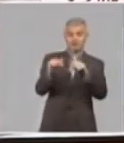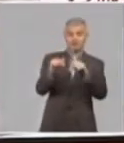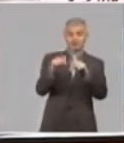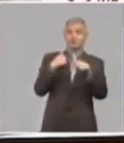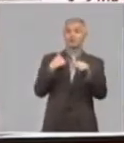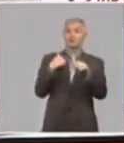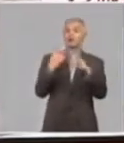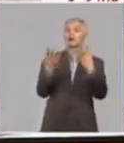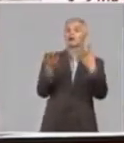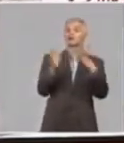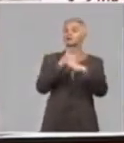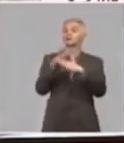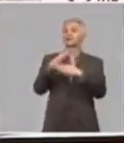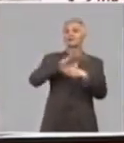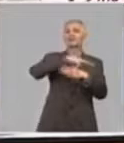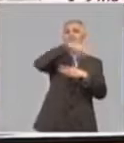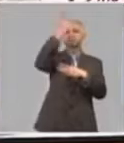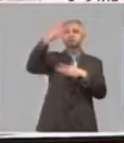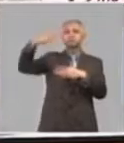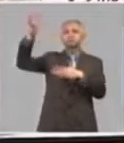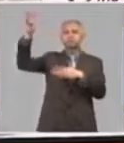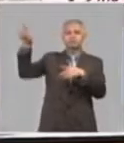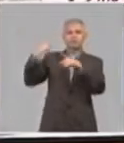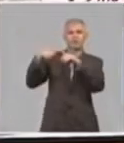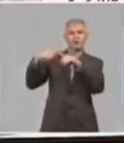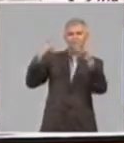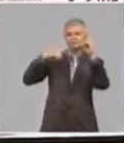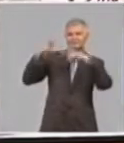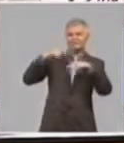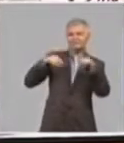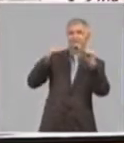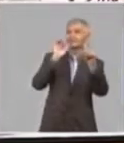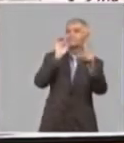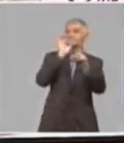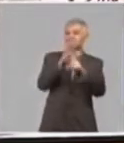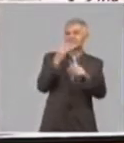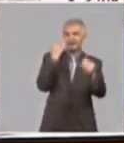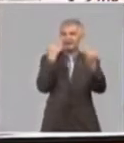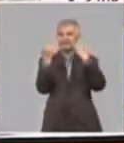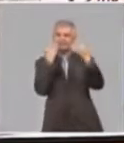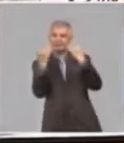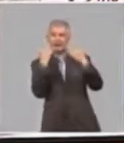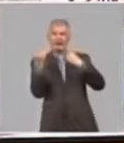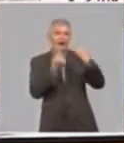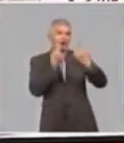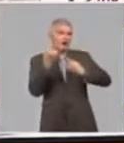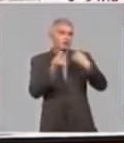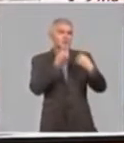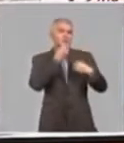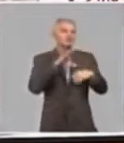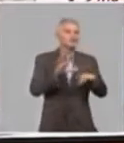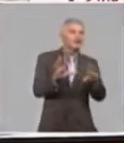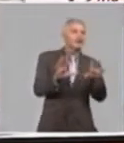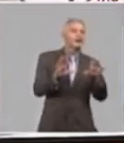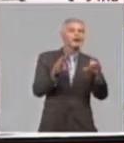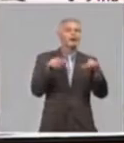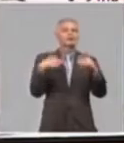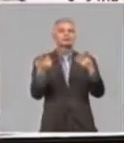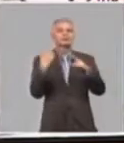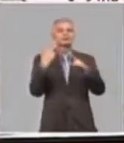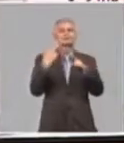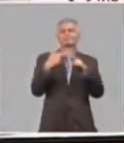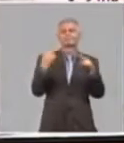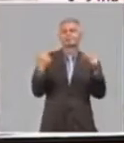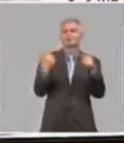de modelos que están diciendo que comienzan a identificar posibilidades de que desarrolle el evento de la niña.